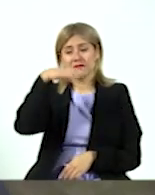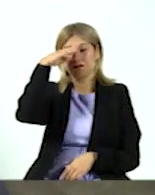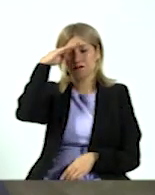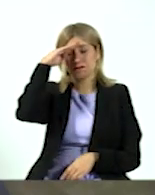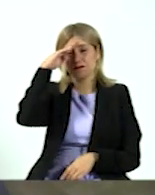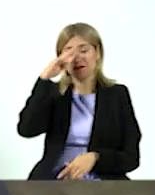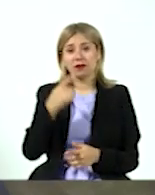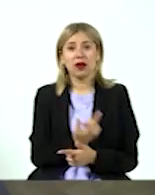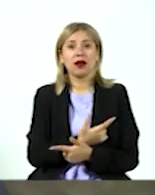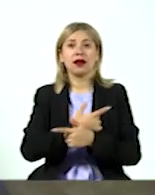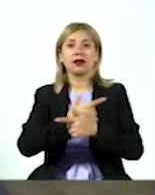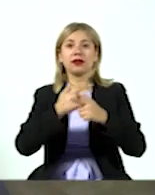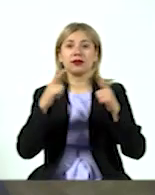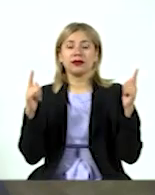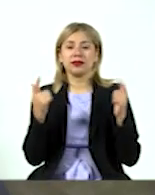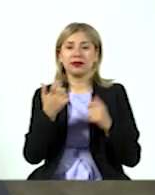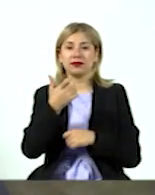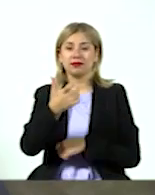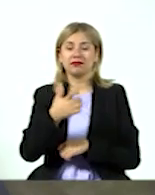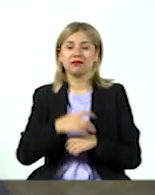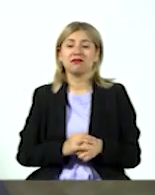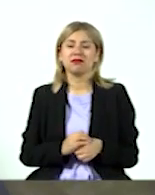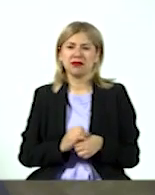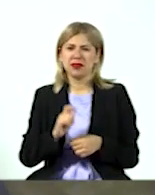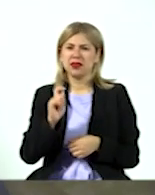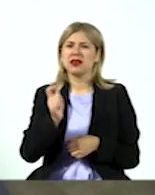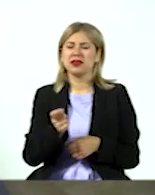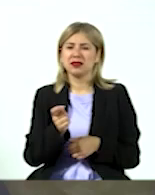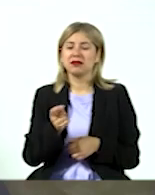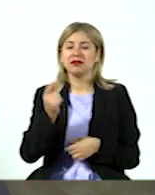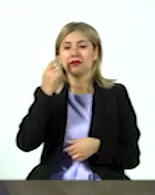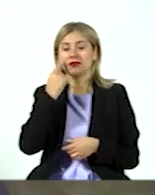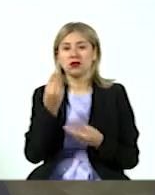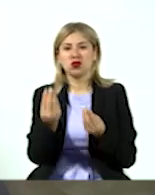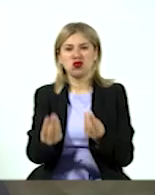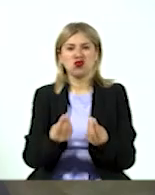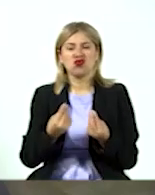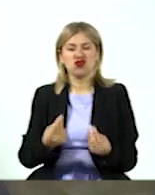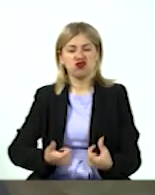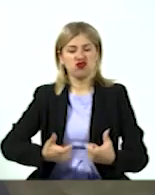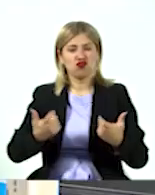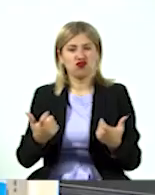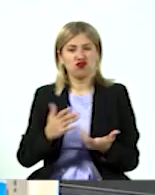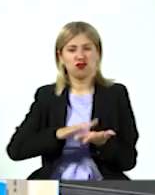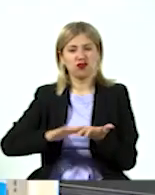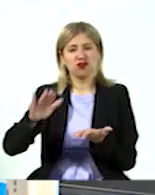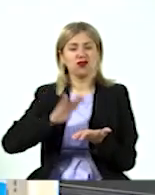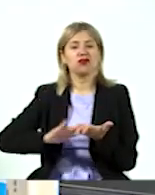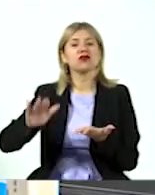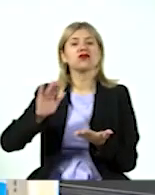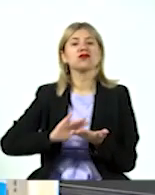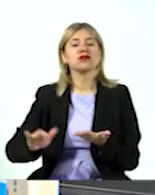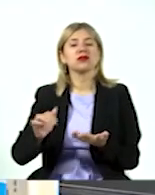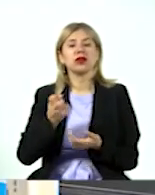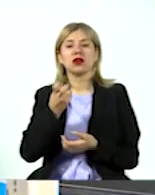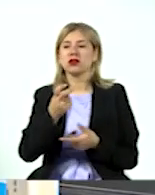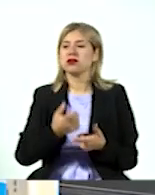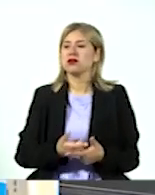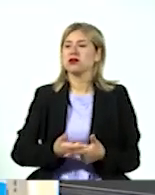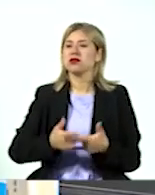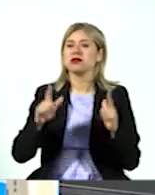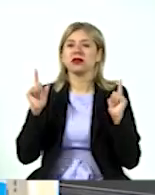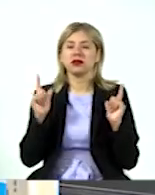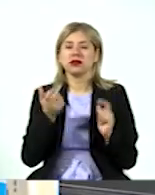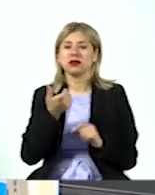tener libertad financiera se logra a través de tener un montón de dinero, tener una cantidad enorme